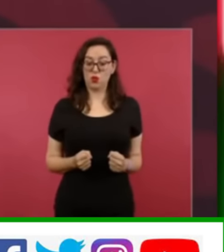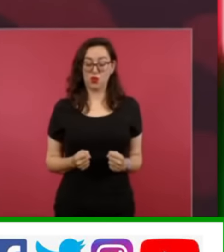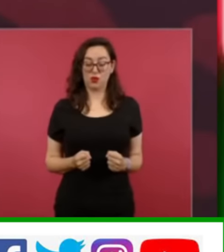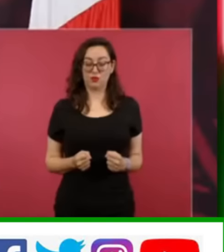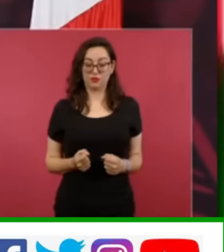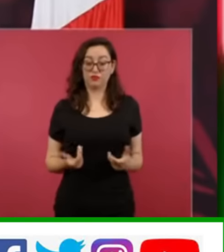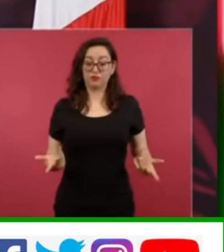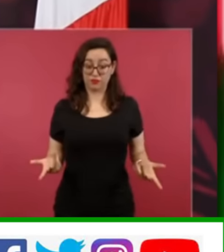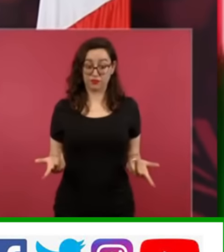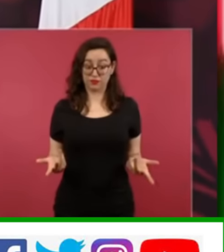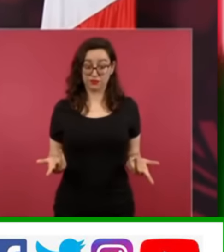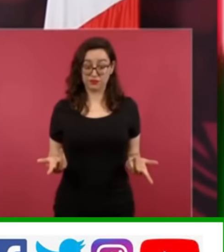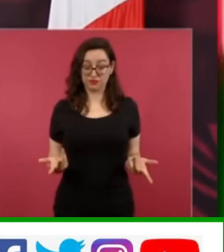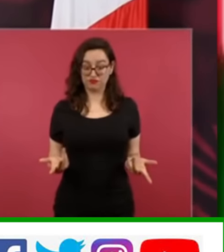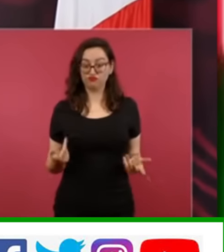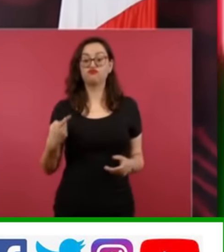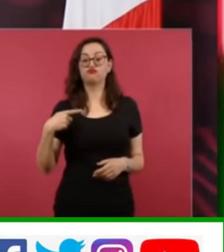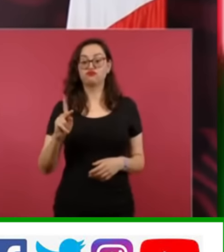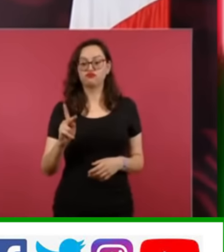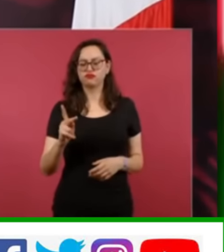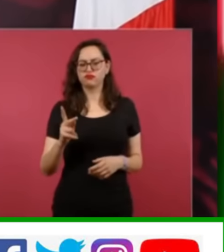lo que estamos notando?